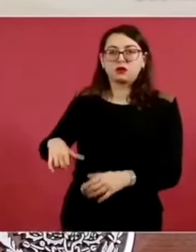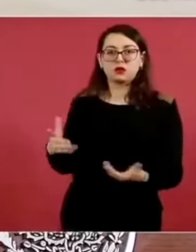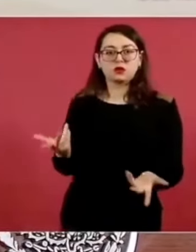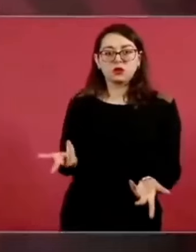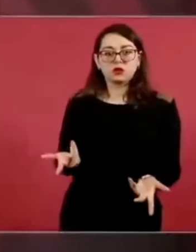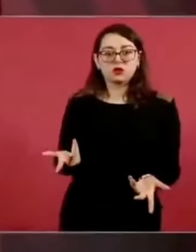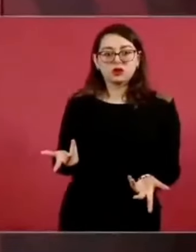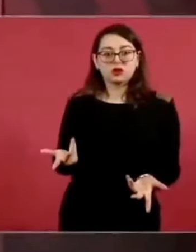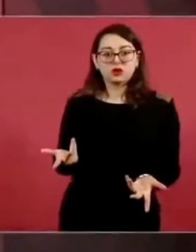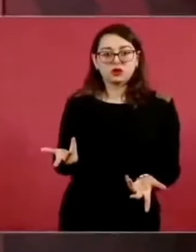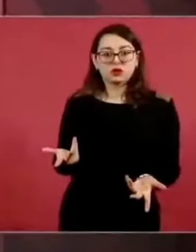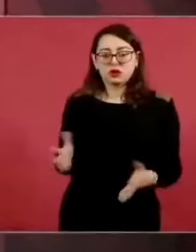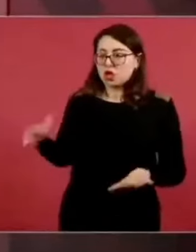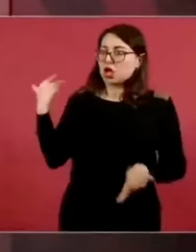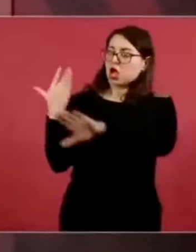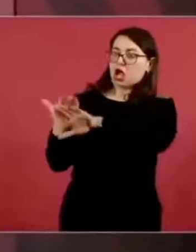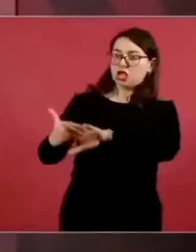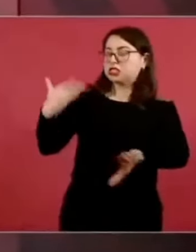acusarme de todo